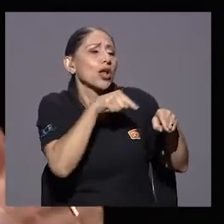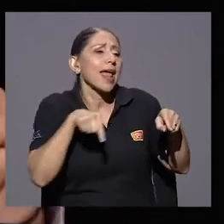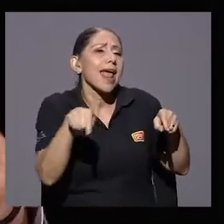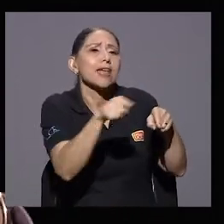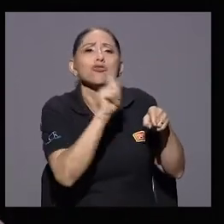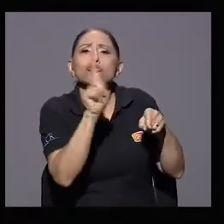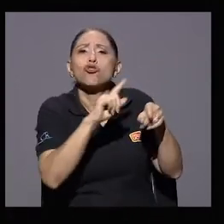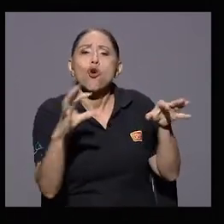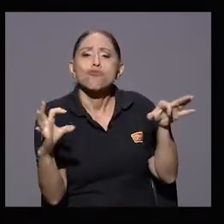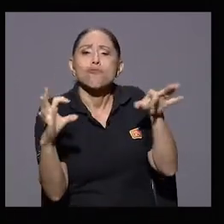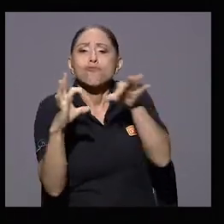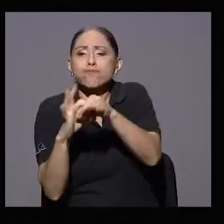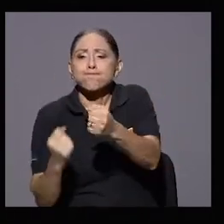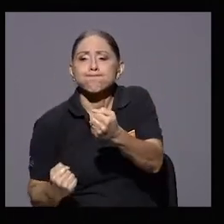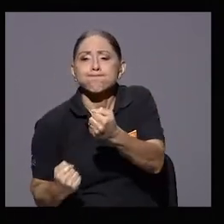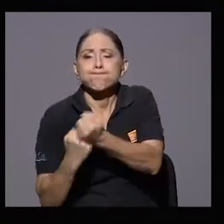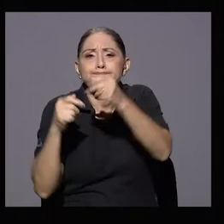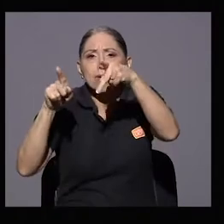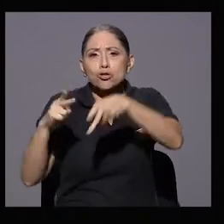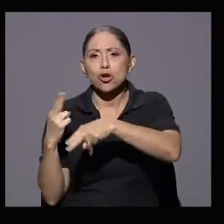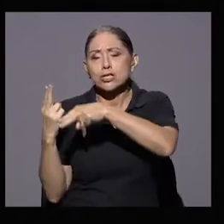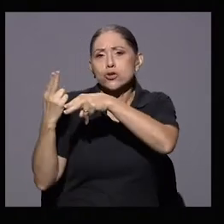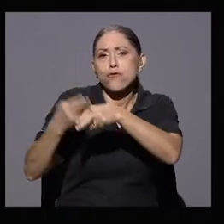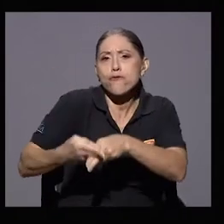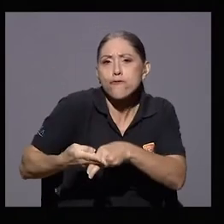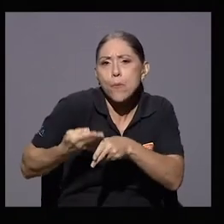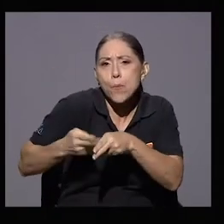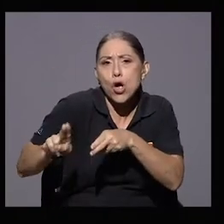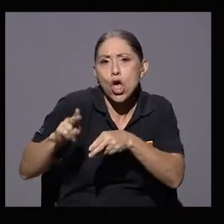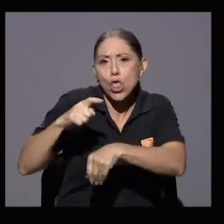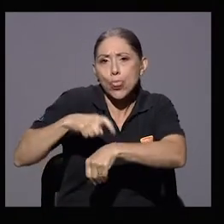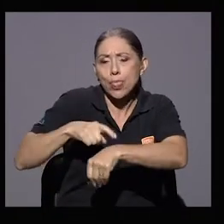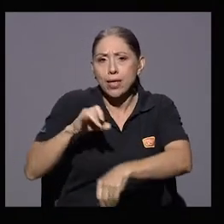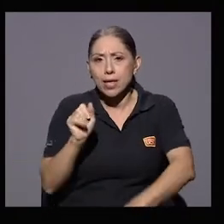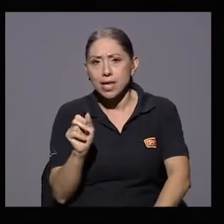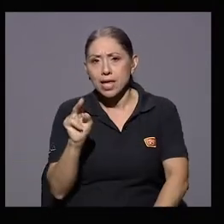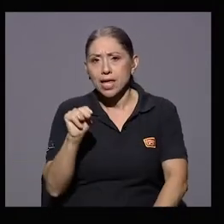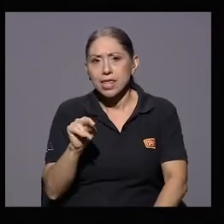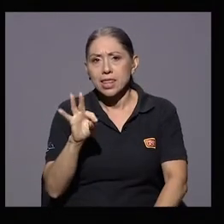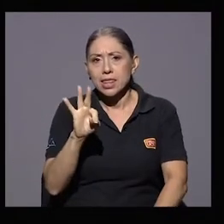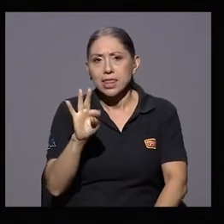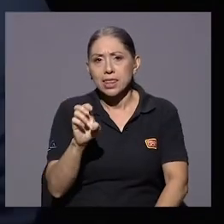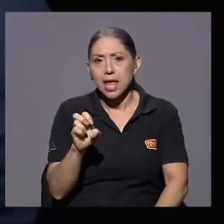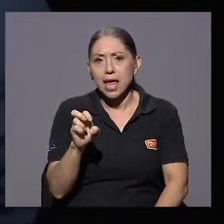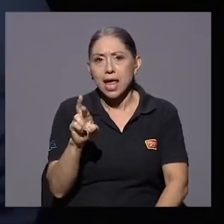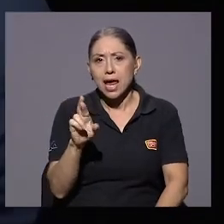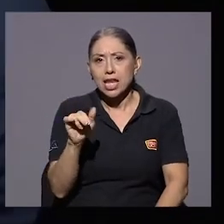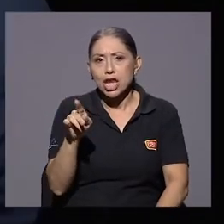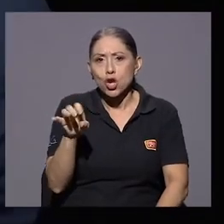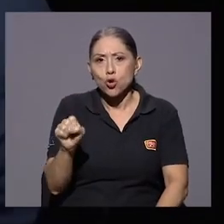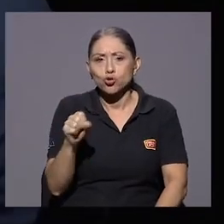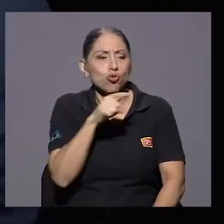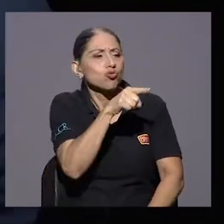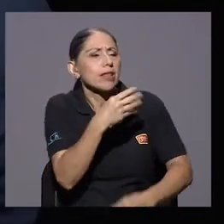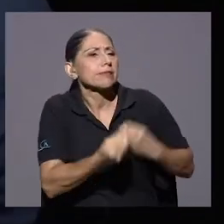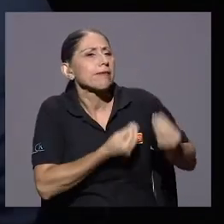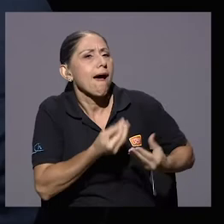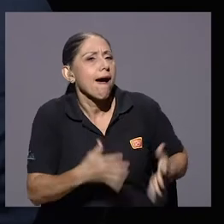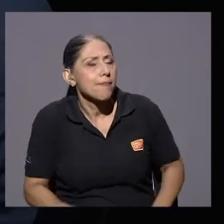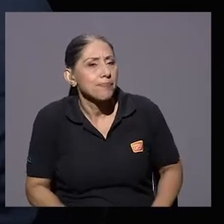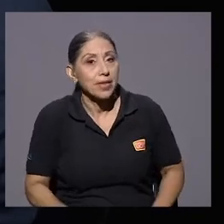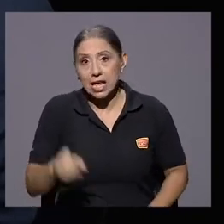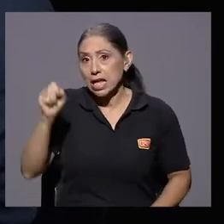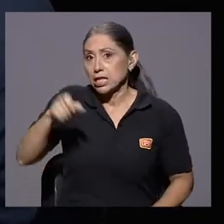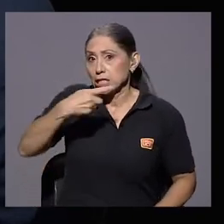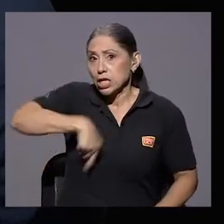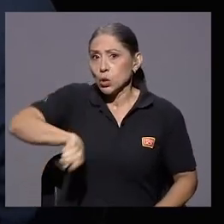se critica y que se visibiliza. ¿Me podría dar una hoja de ruta en ese sentido para ustedes? Sí. En el caso nuestro, nos hemos preocupado por el